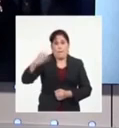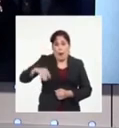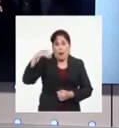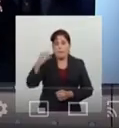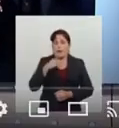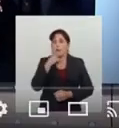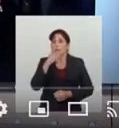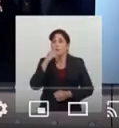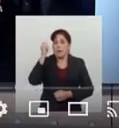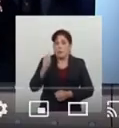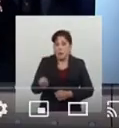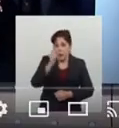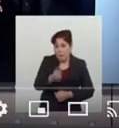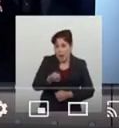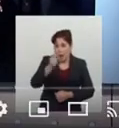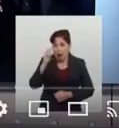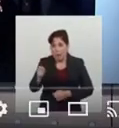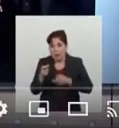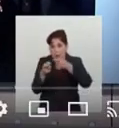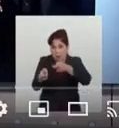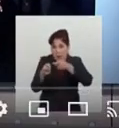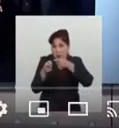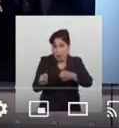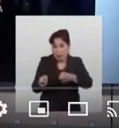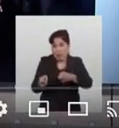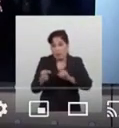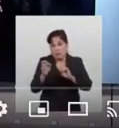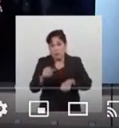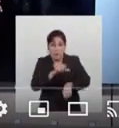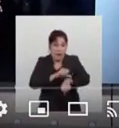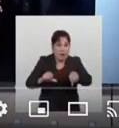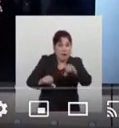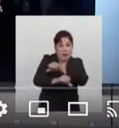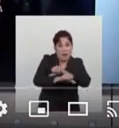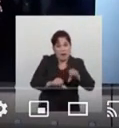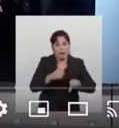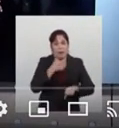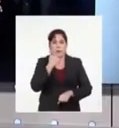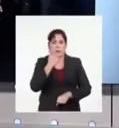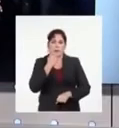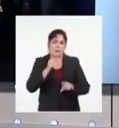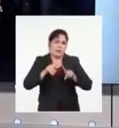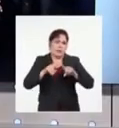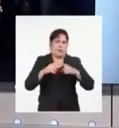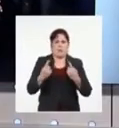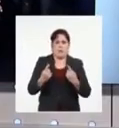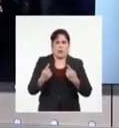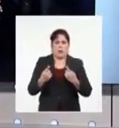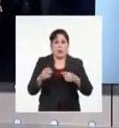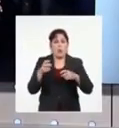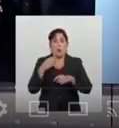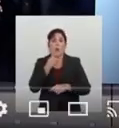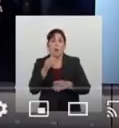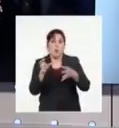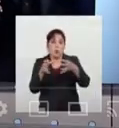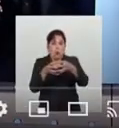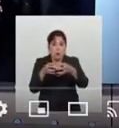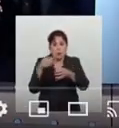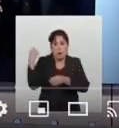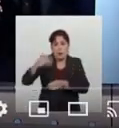por la policía en Memphis y que murió posteriormente de las heridas proferidas injustificadamente y de manera cobarde por un grupo de policías